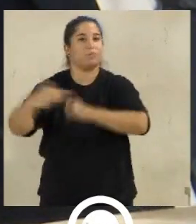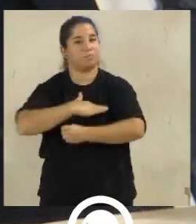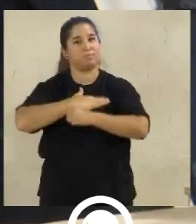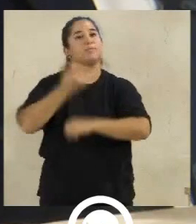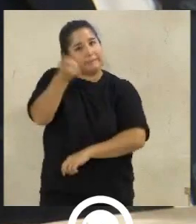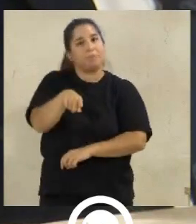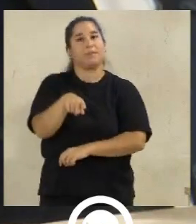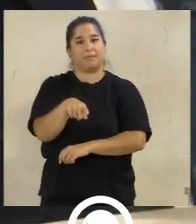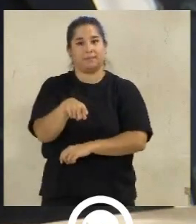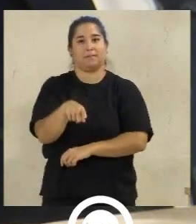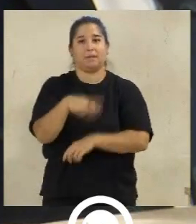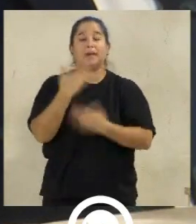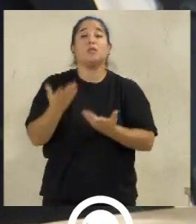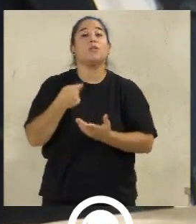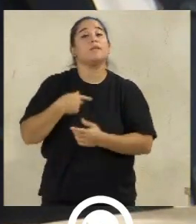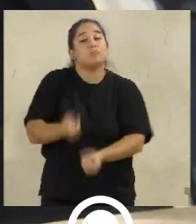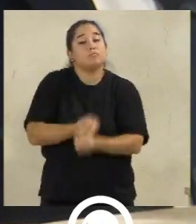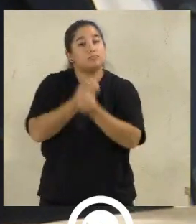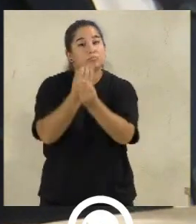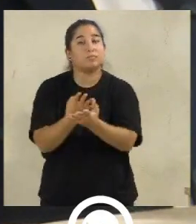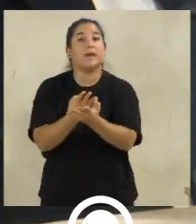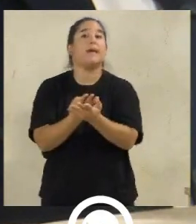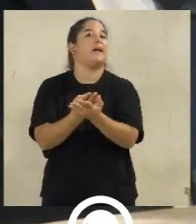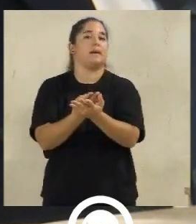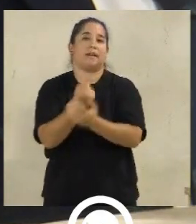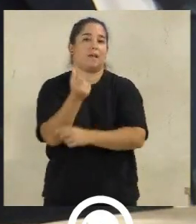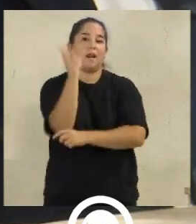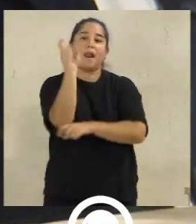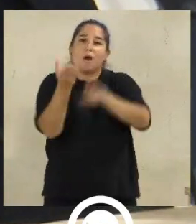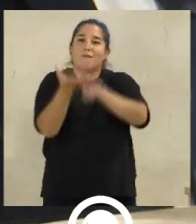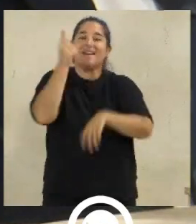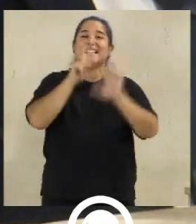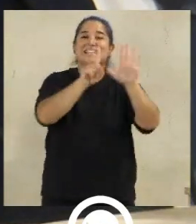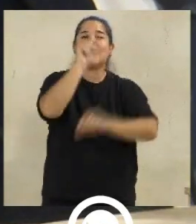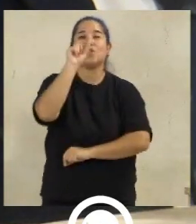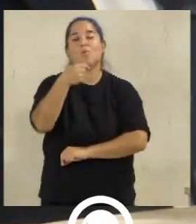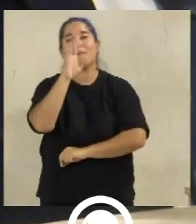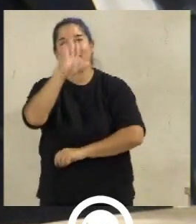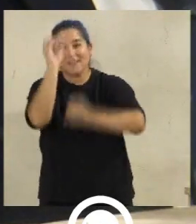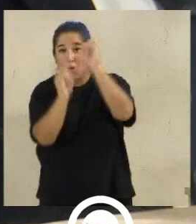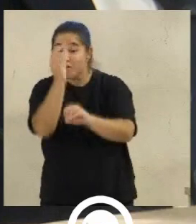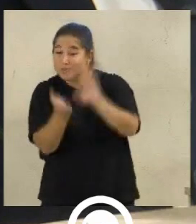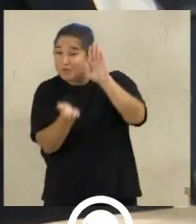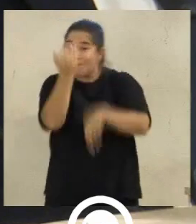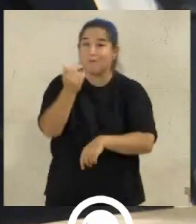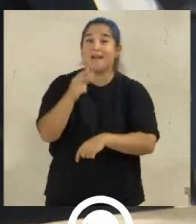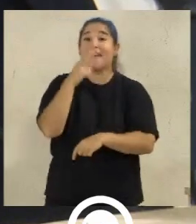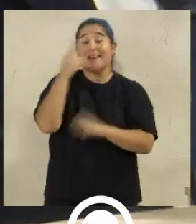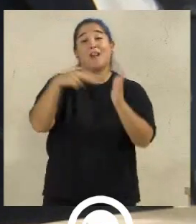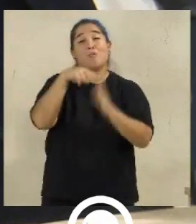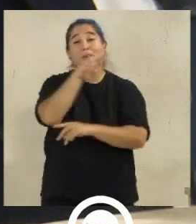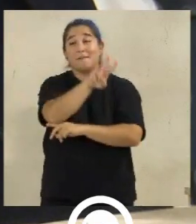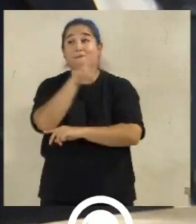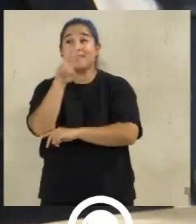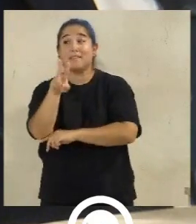está claro que le recuerdo que la inflación acumulada en 2021 fue de un 6,5%, en el 2022 un 6,1